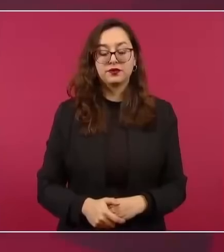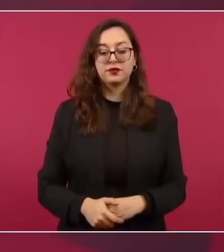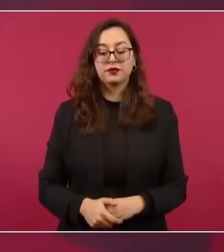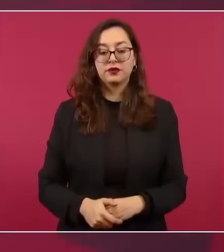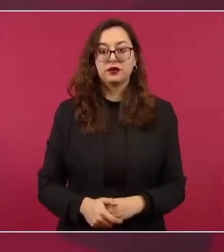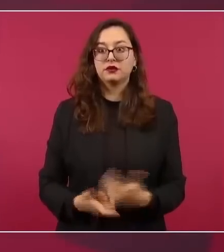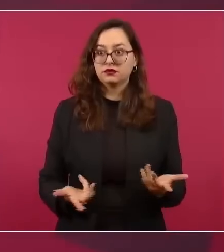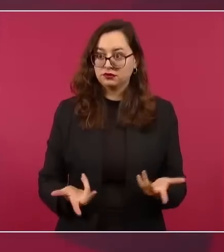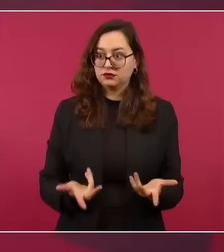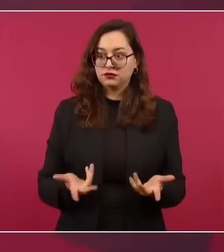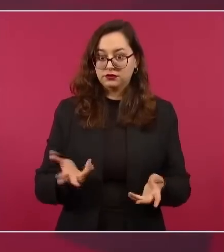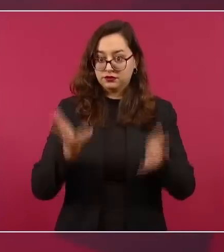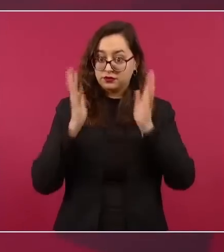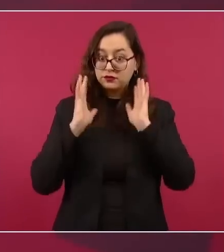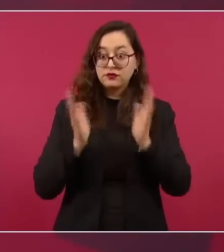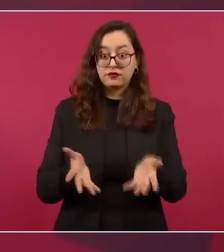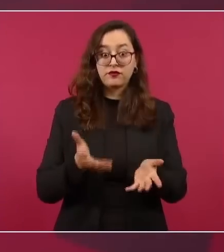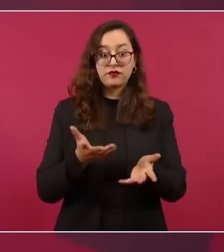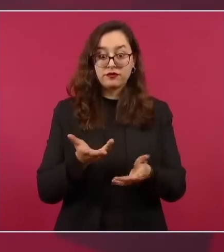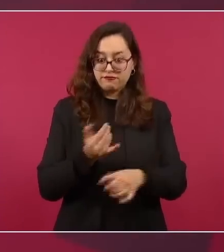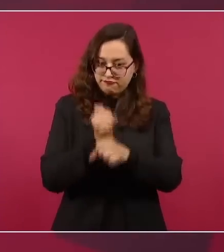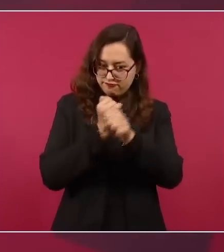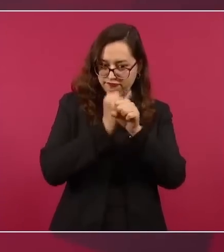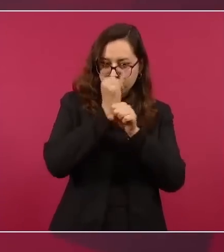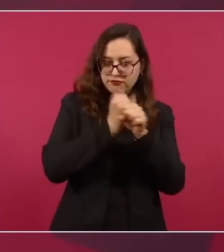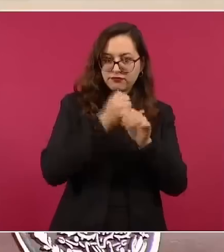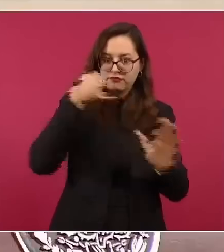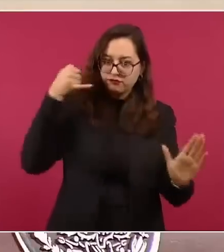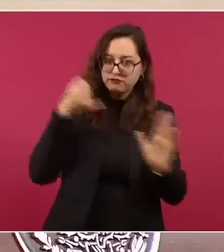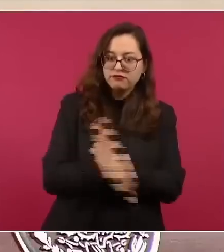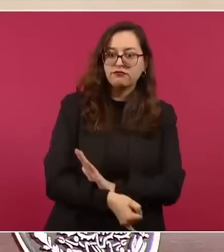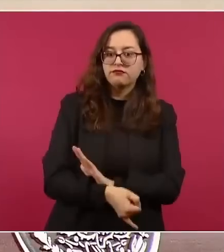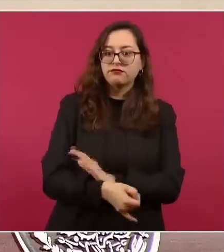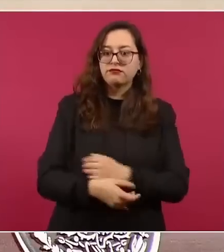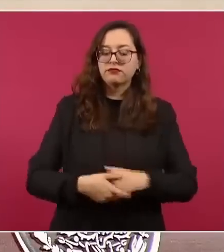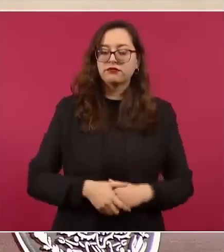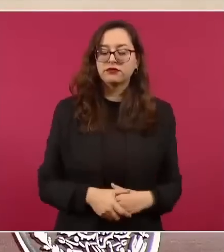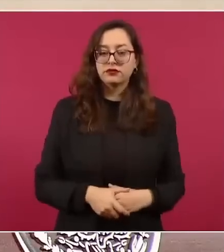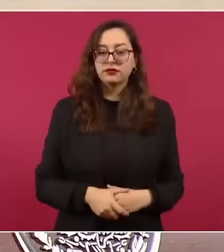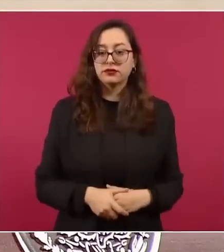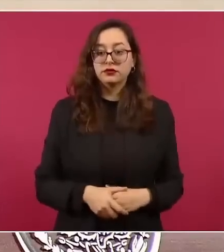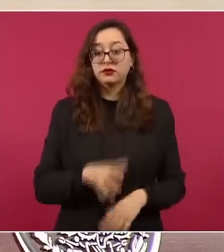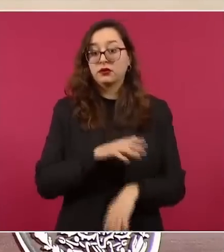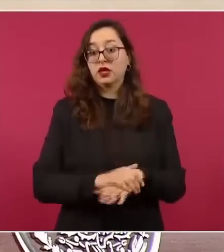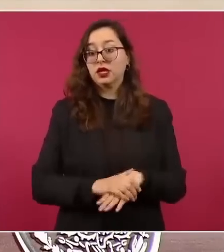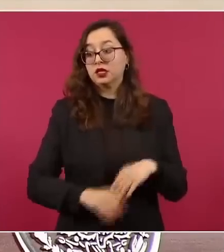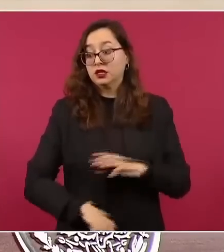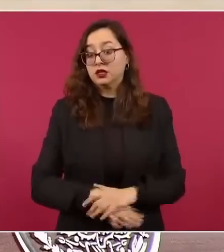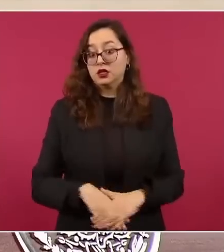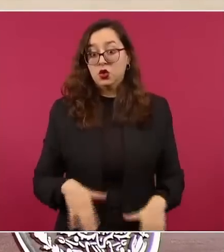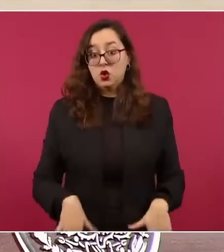que no se laven las manos